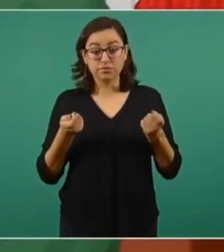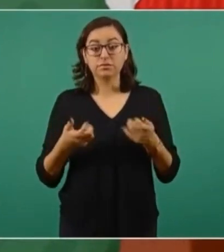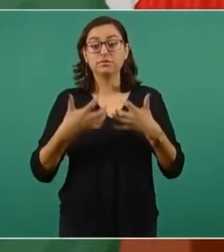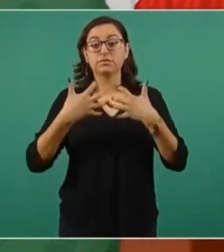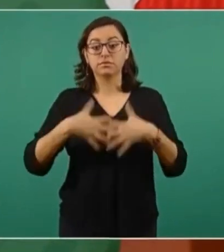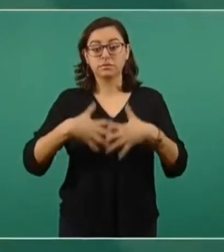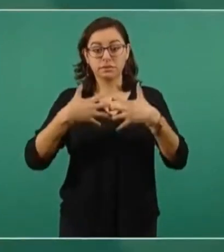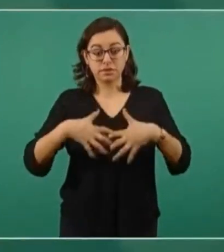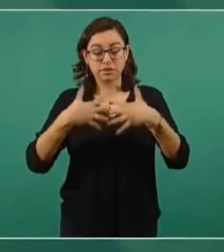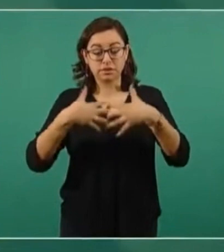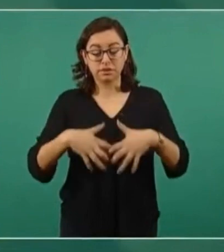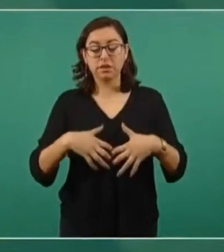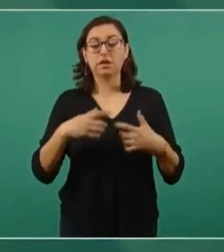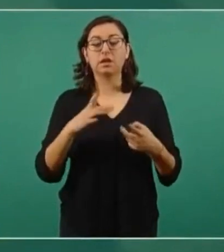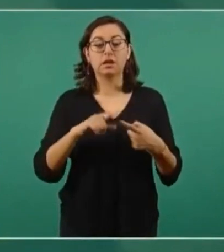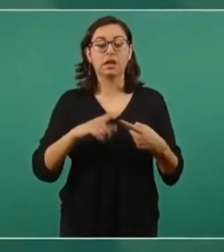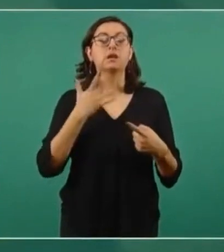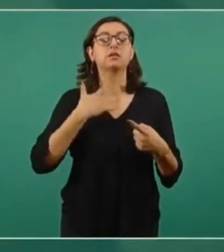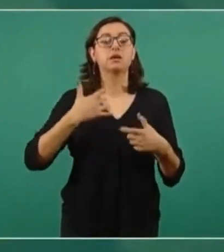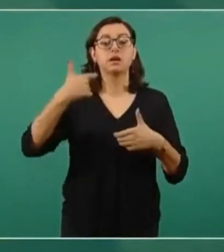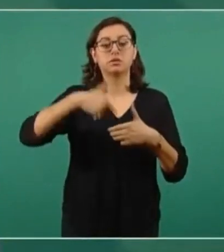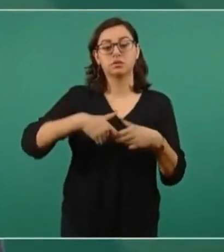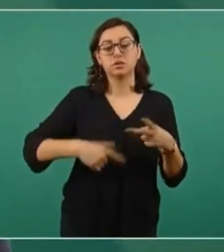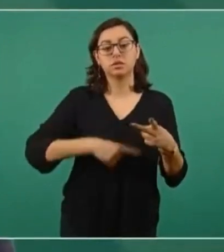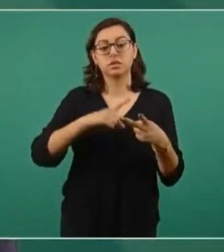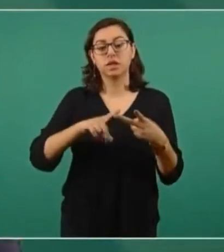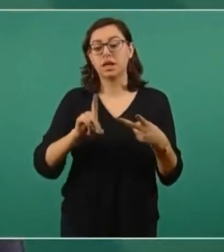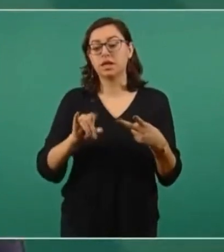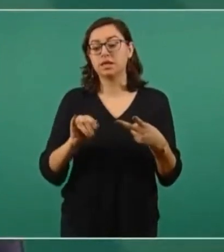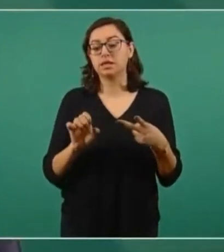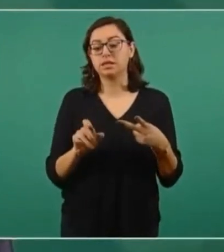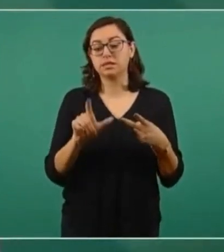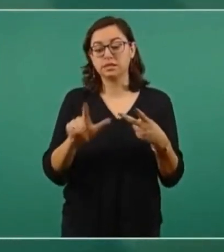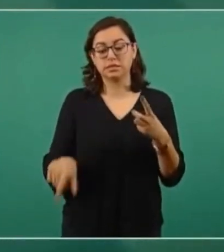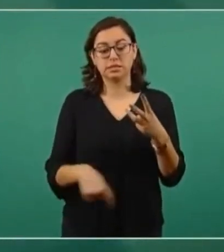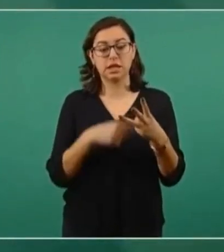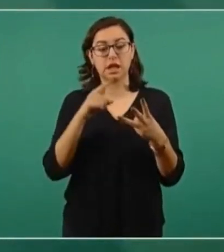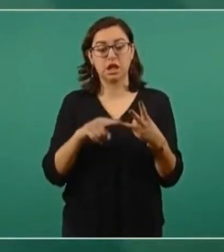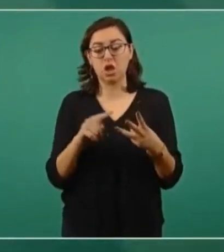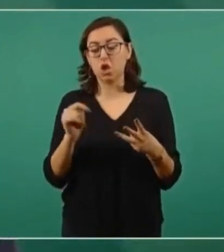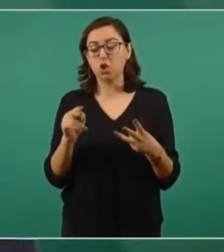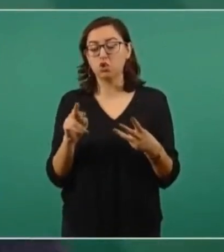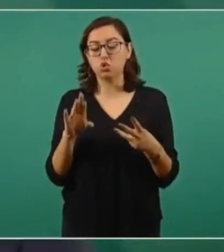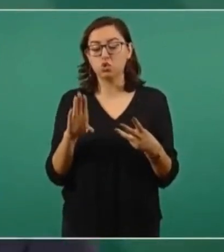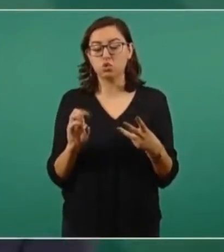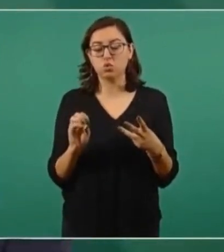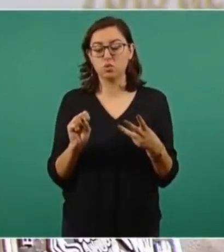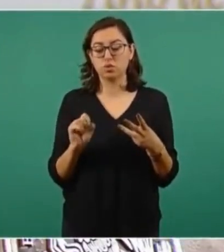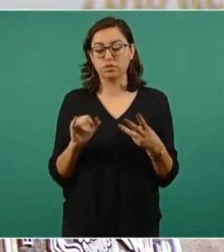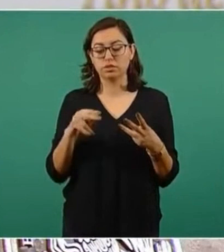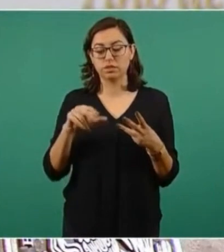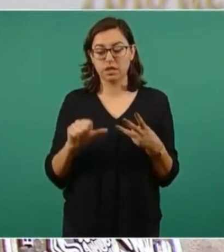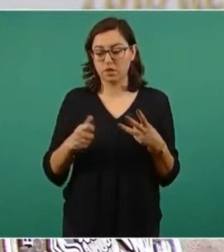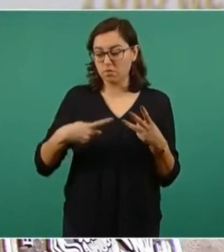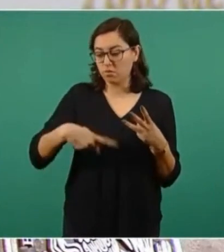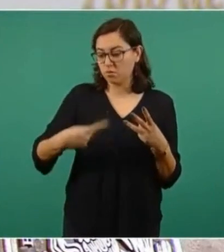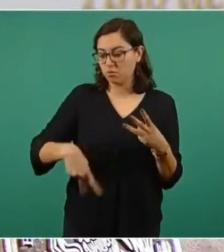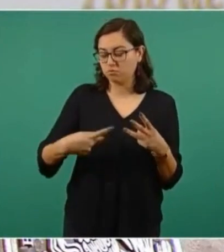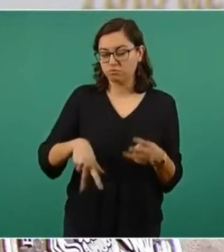gasolina, diésel y turbosina para satisfacer la demanda de nuestro país.